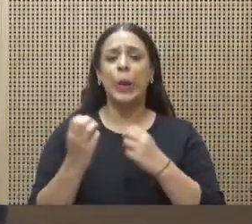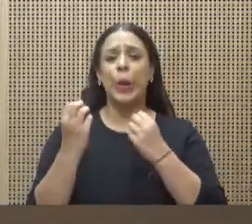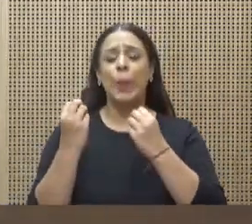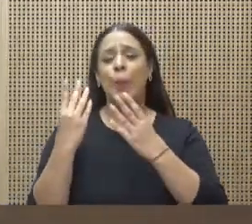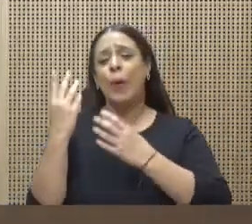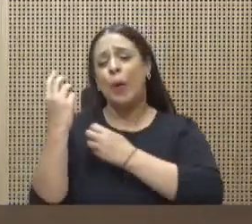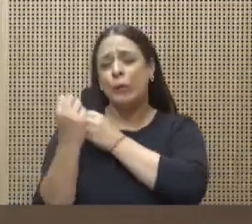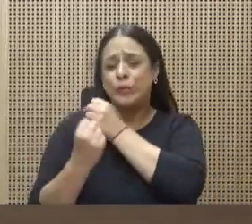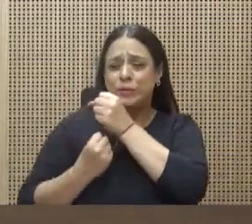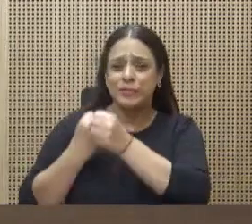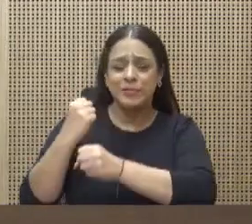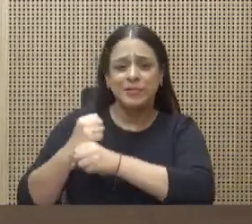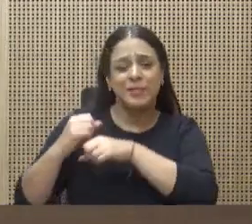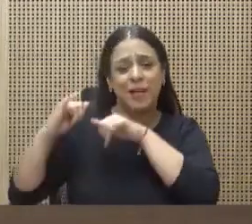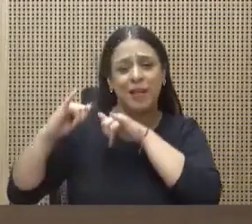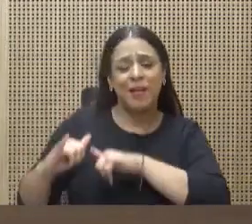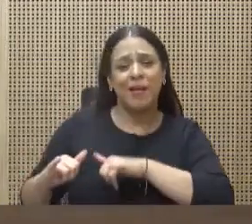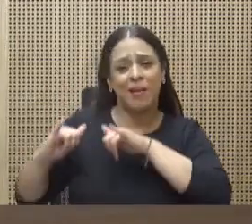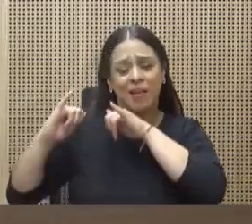deterioro en estas elecciones,